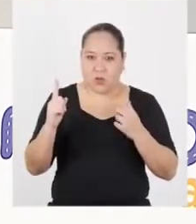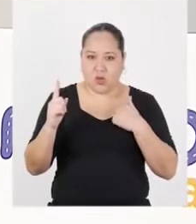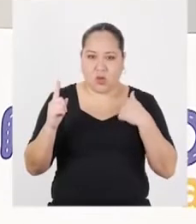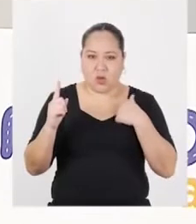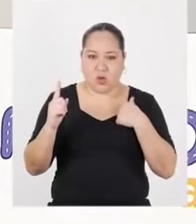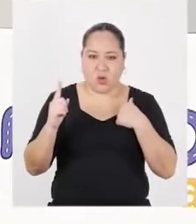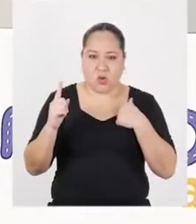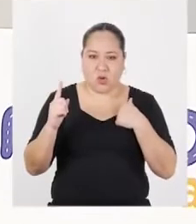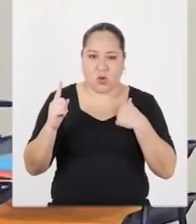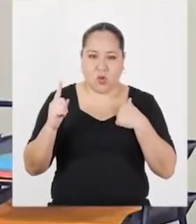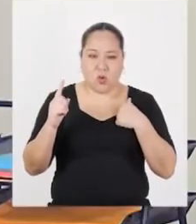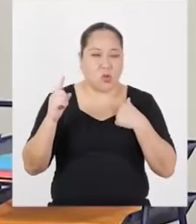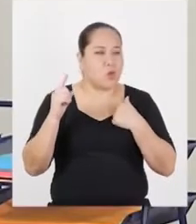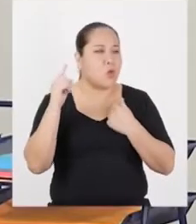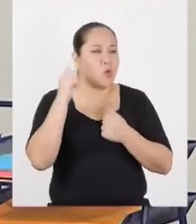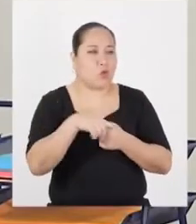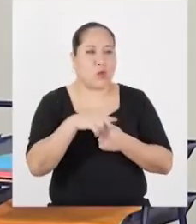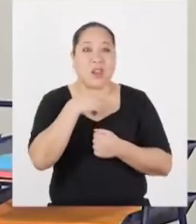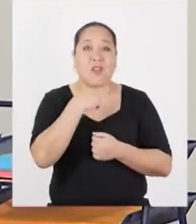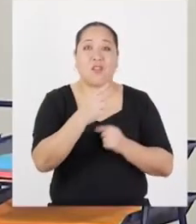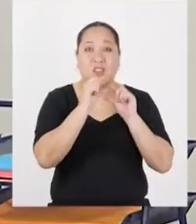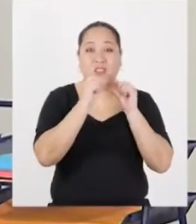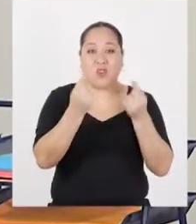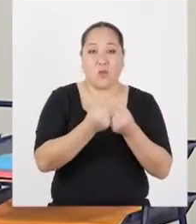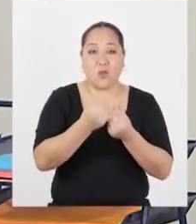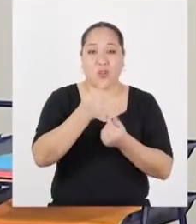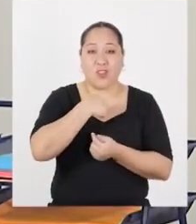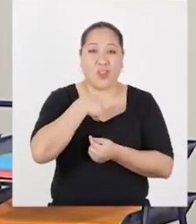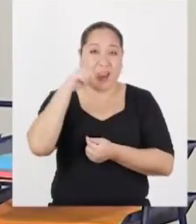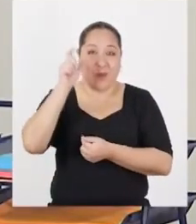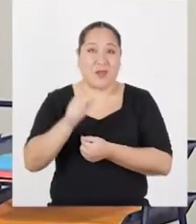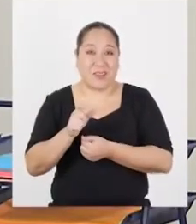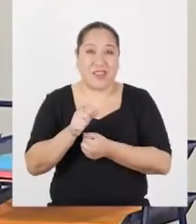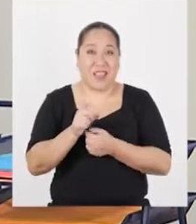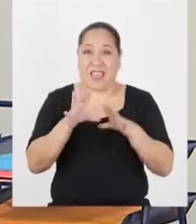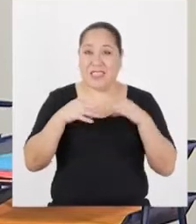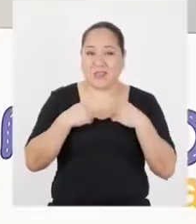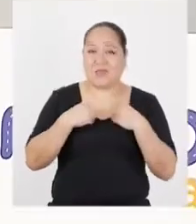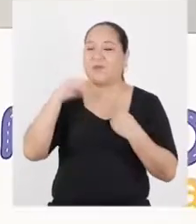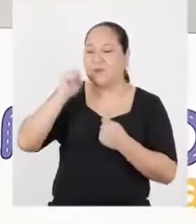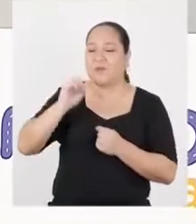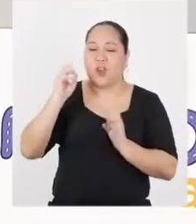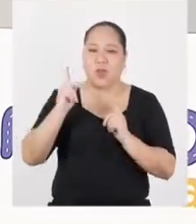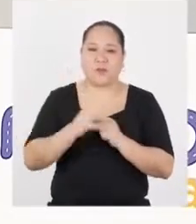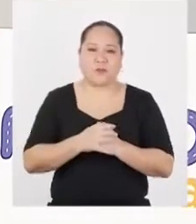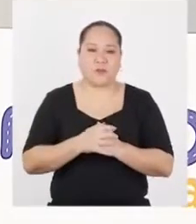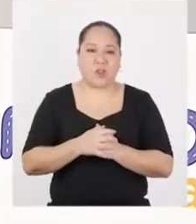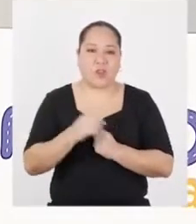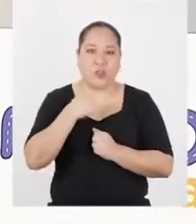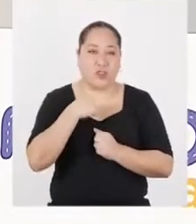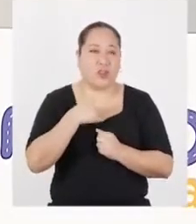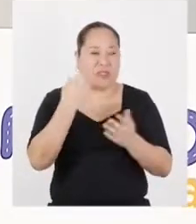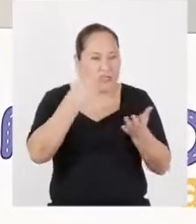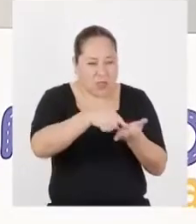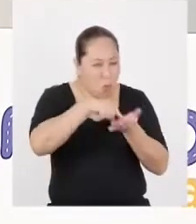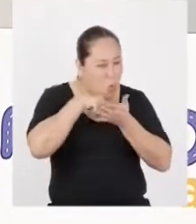yo soy... ¿Tú eres la voz del grupo y yo soy la persona que afronta? Precisamente. Yo te voy